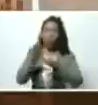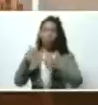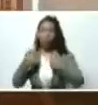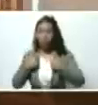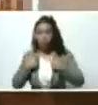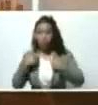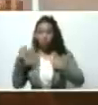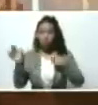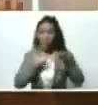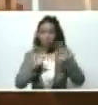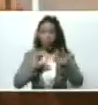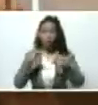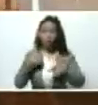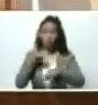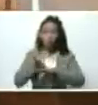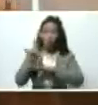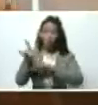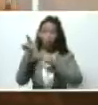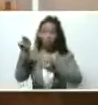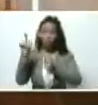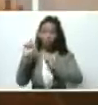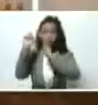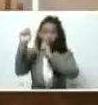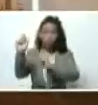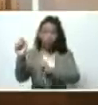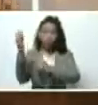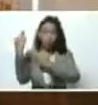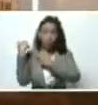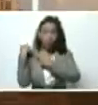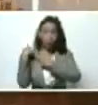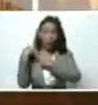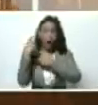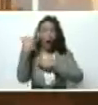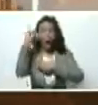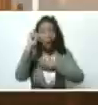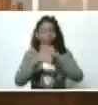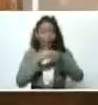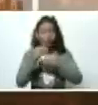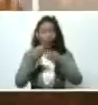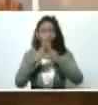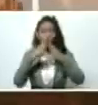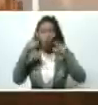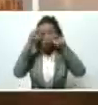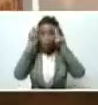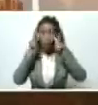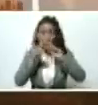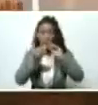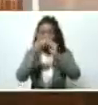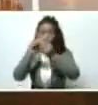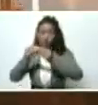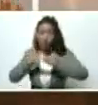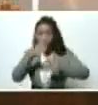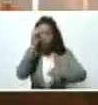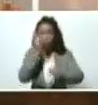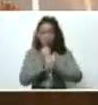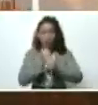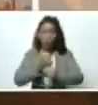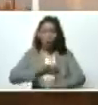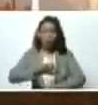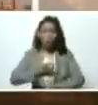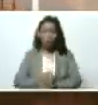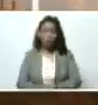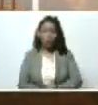Prepara el dragado, lo dejo en ti, lo delego en ti. Hay que hacer todo ese dragado como parte de los trabajos de la alcaldía,